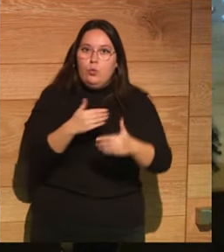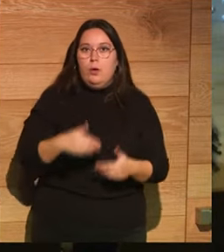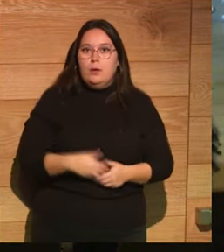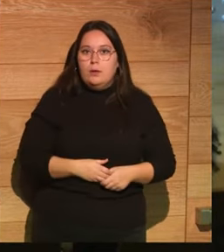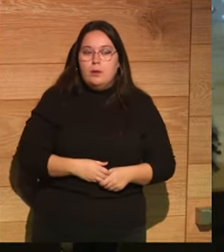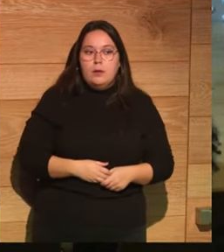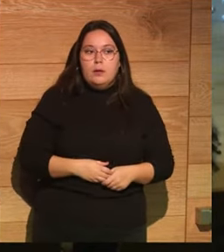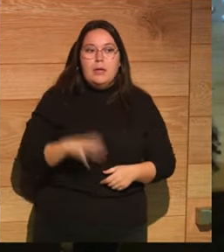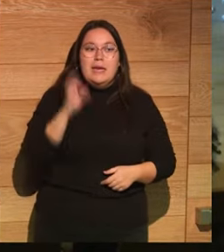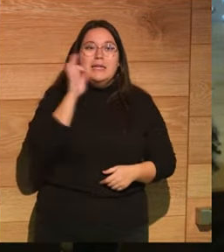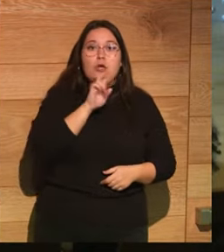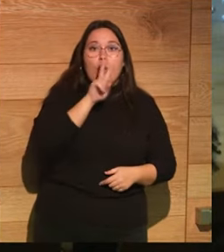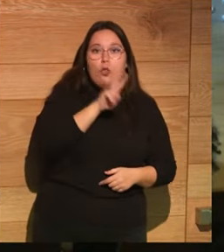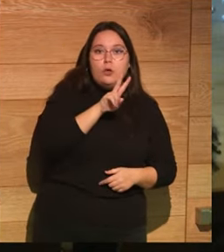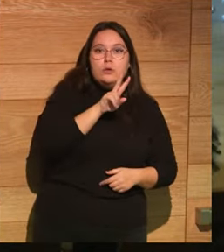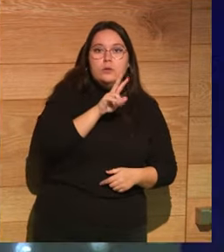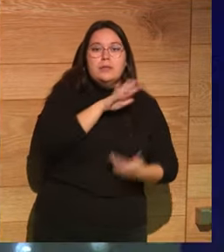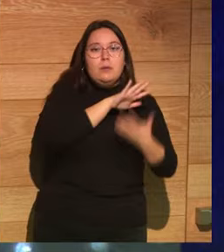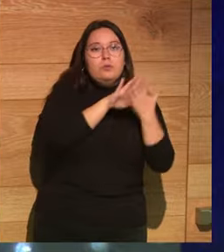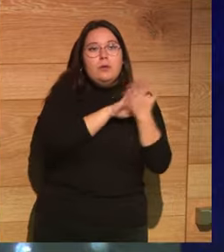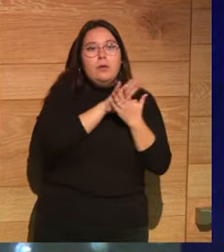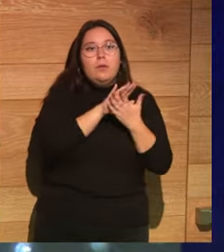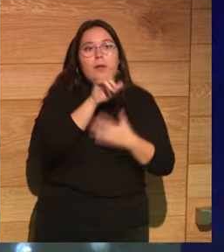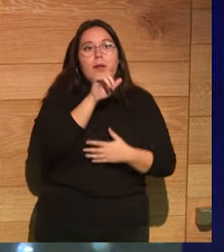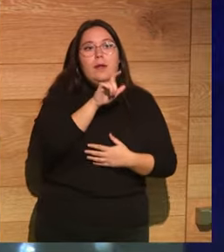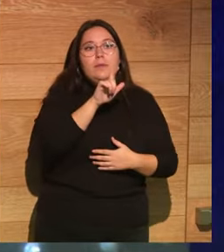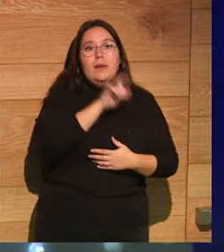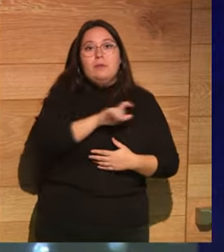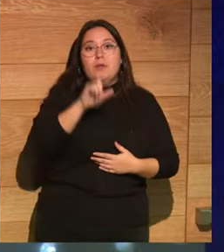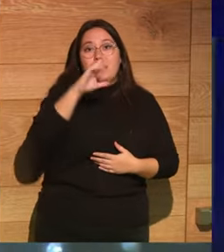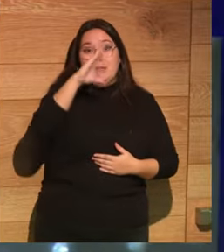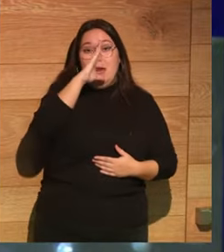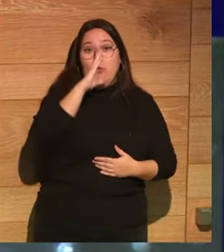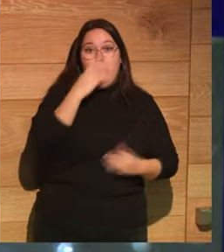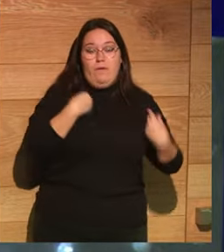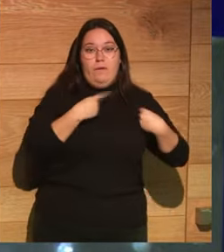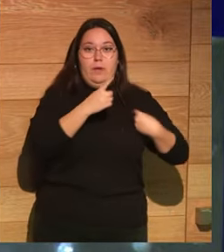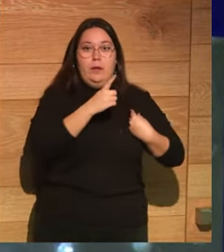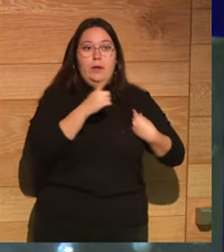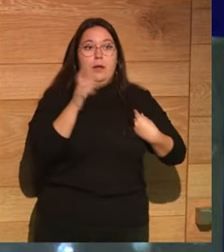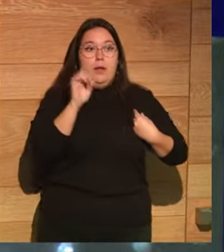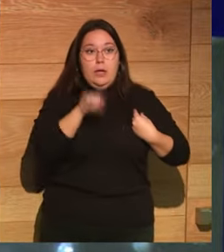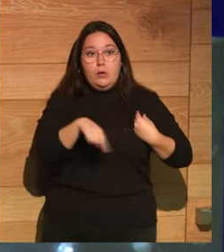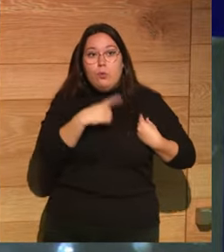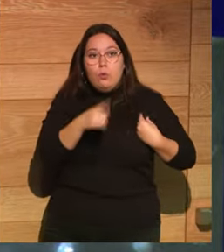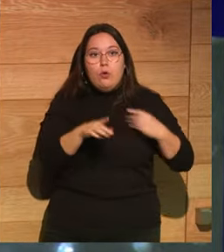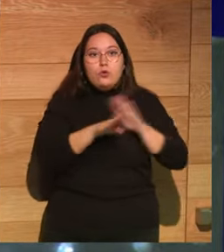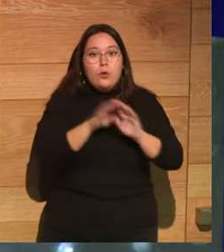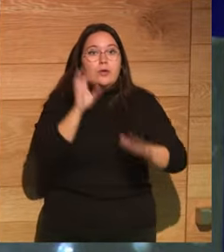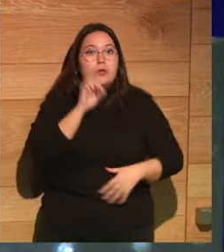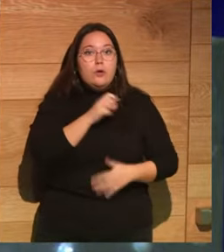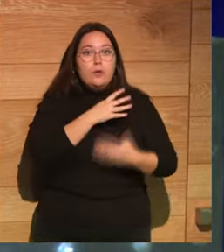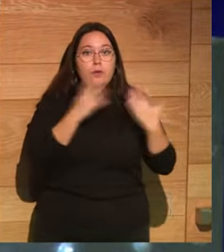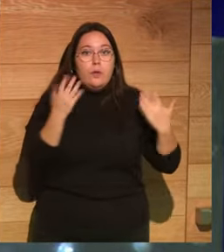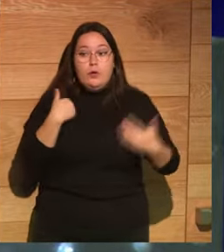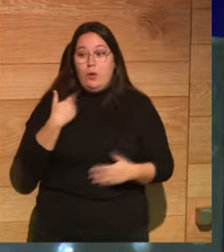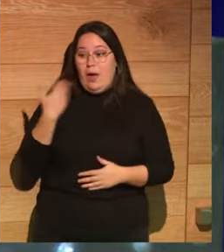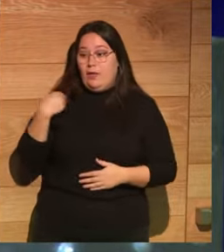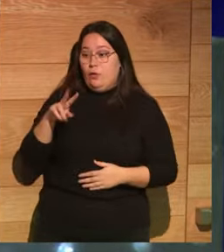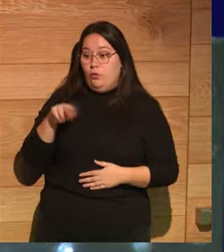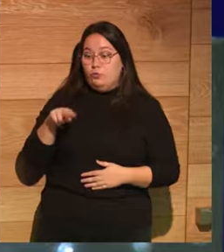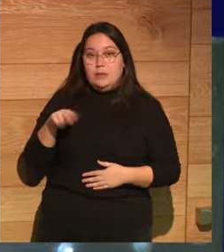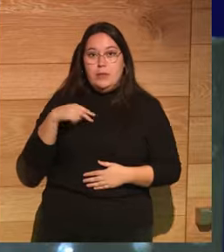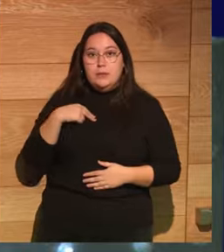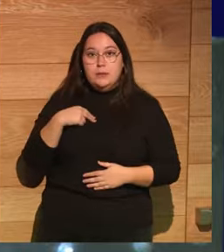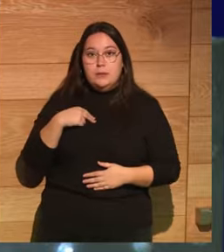hemos hablado de que en el siglo II estábamos hablando de los habitantes de la luna y tú has mencionado un ejemplo del siglo XIX y yo hace dos meses en